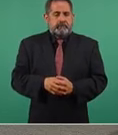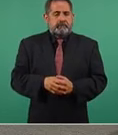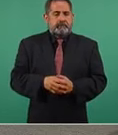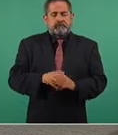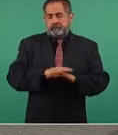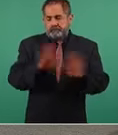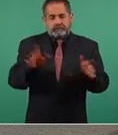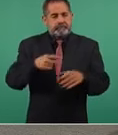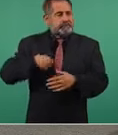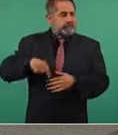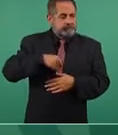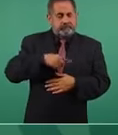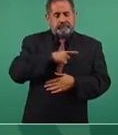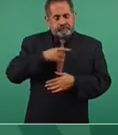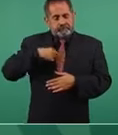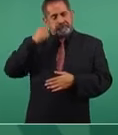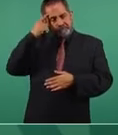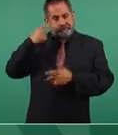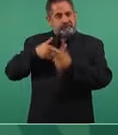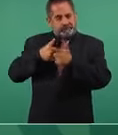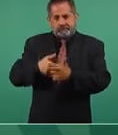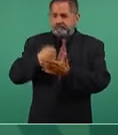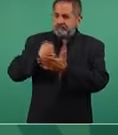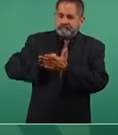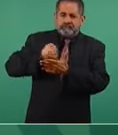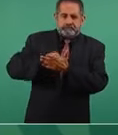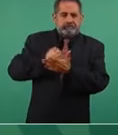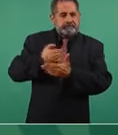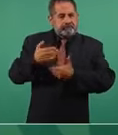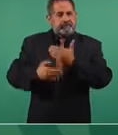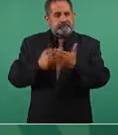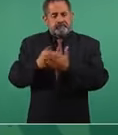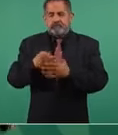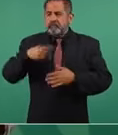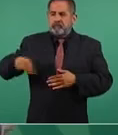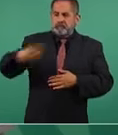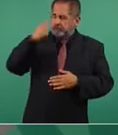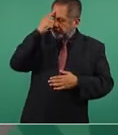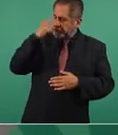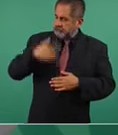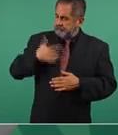entonces, hay que seguir luchando, creando conciencia